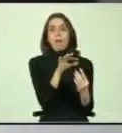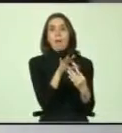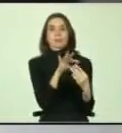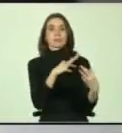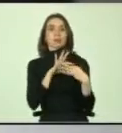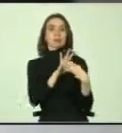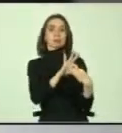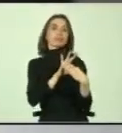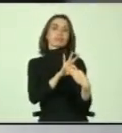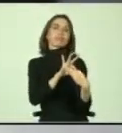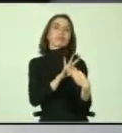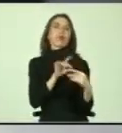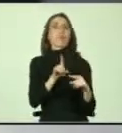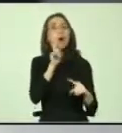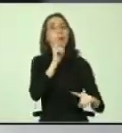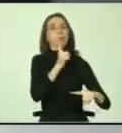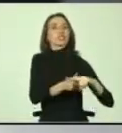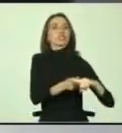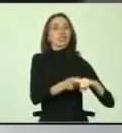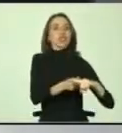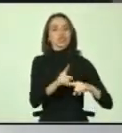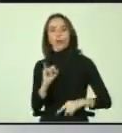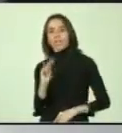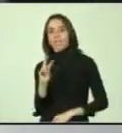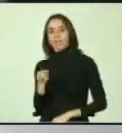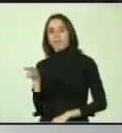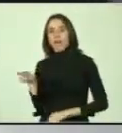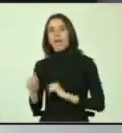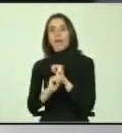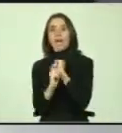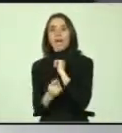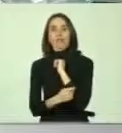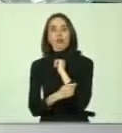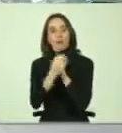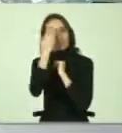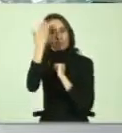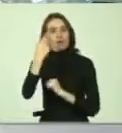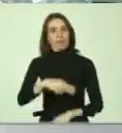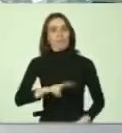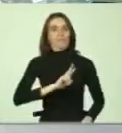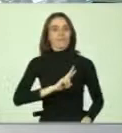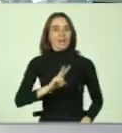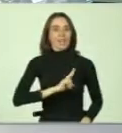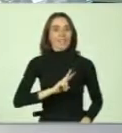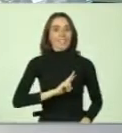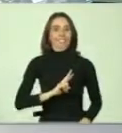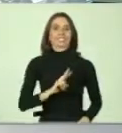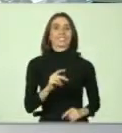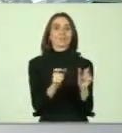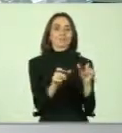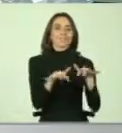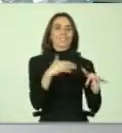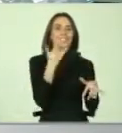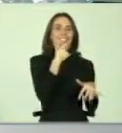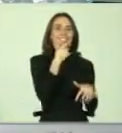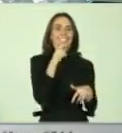aliados, socio estratégicos, acá se encuentra Iván, que es el abogado estrella de Valparaíso de este convenio,